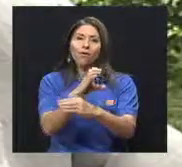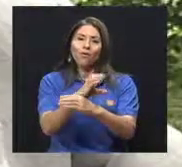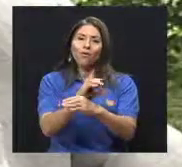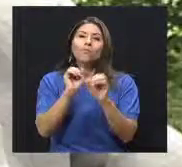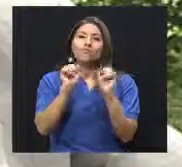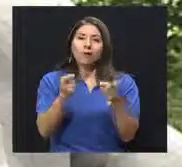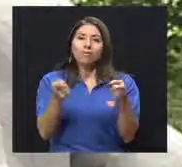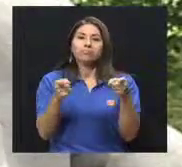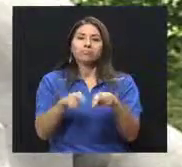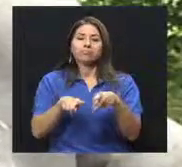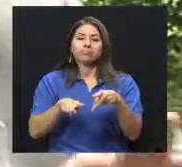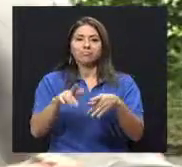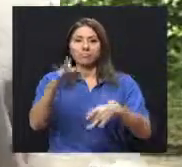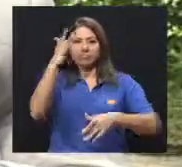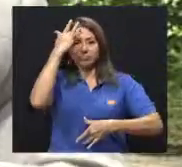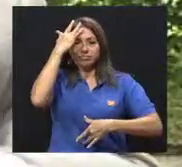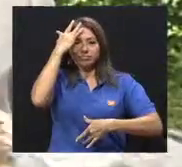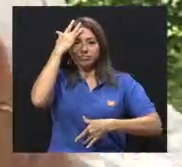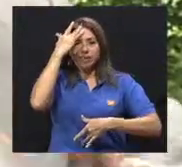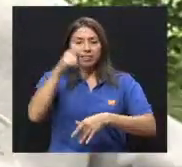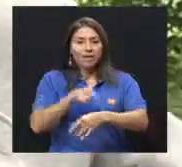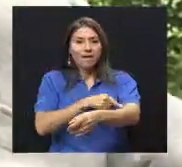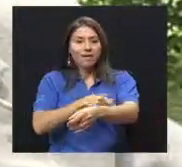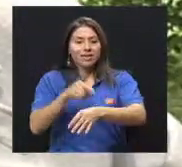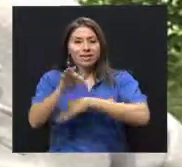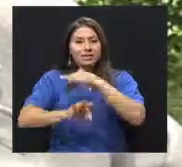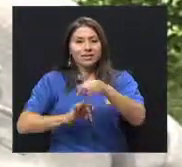porque pueda estar apareciendo una diabetes tipo 2.